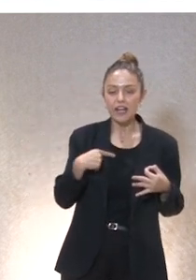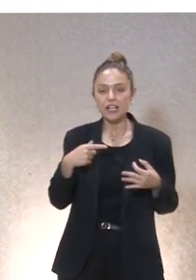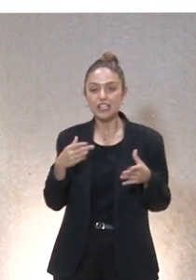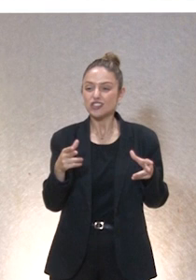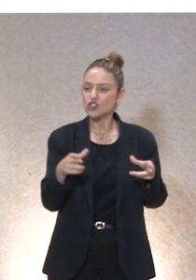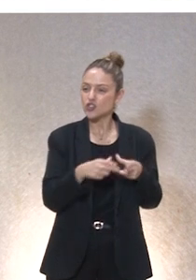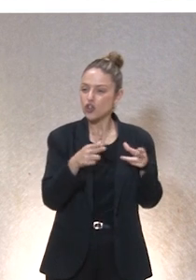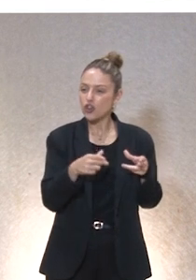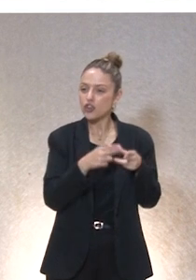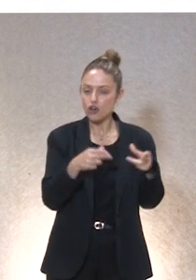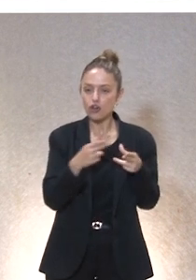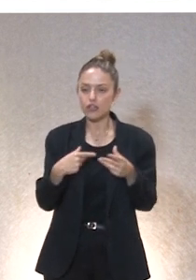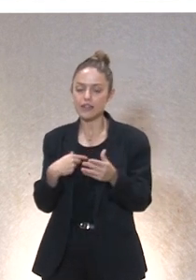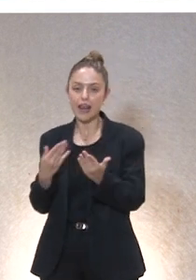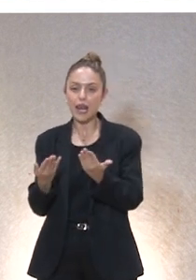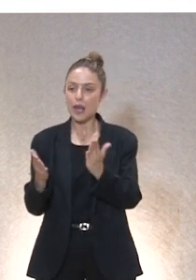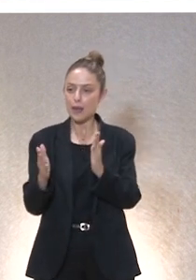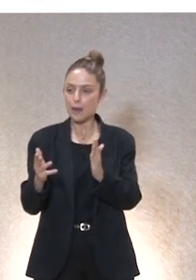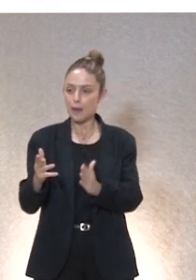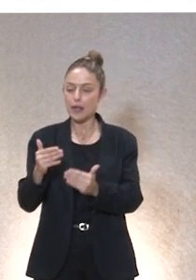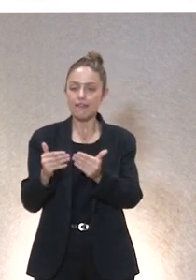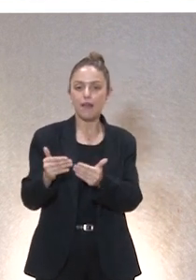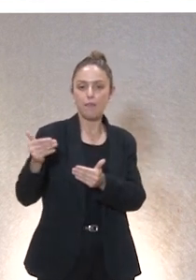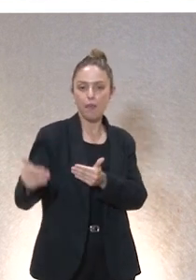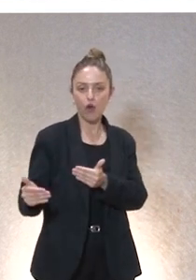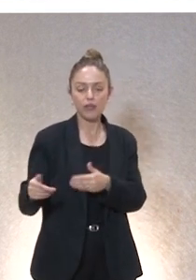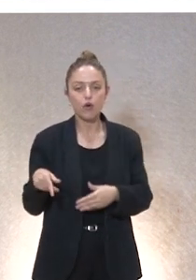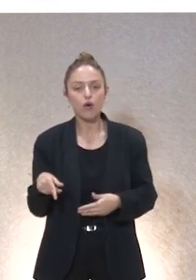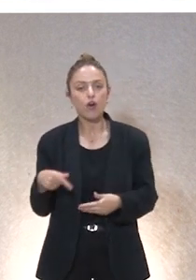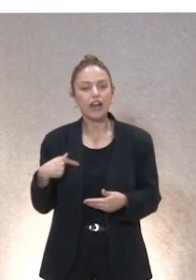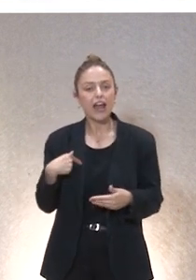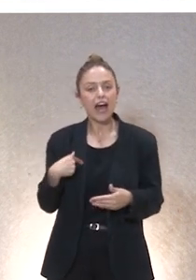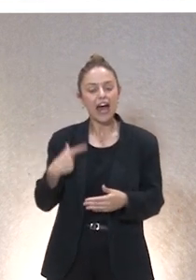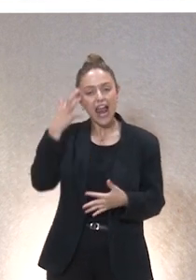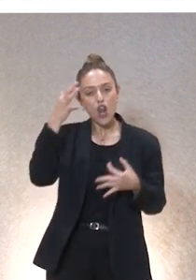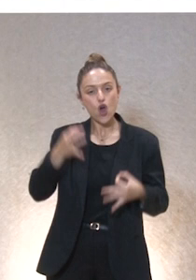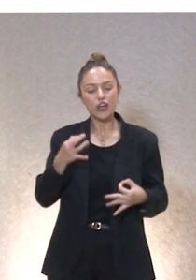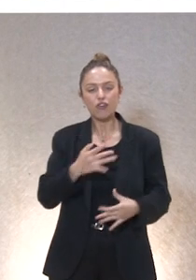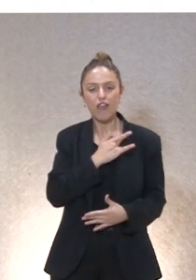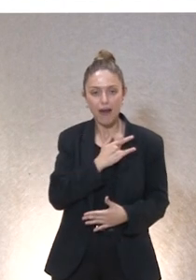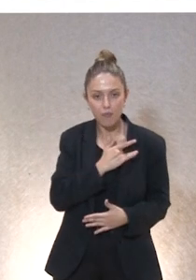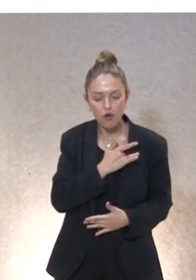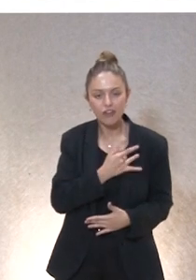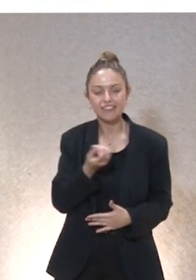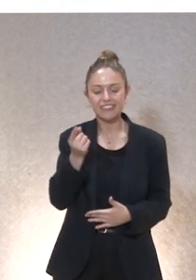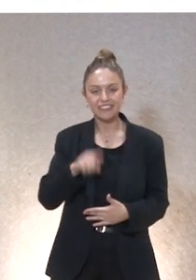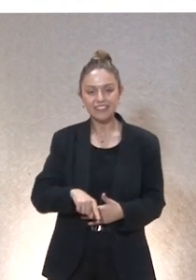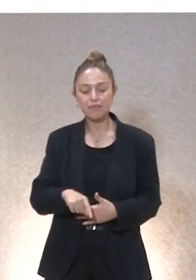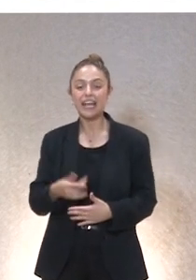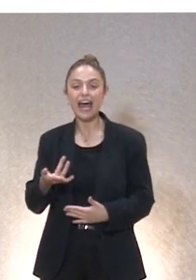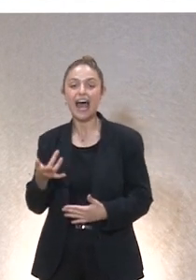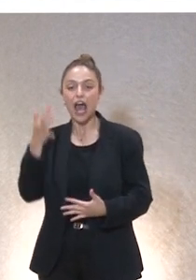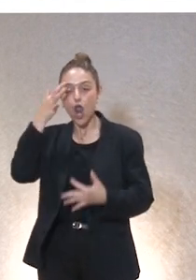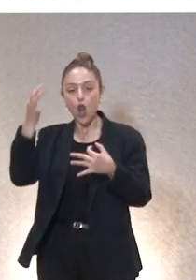no son incompatibles necesitamos la lógica de la donación la lógica del amor y necesitamos también la lógica de la